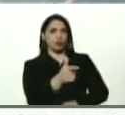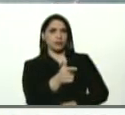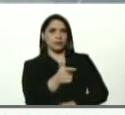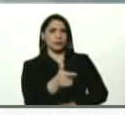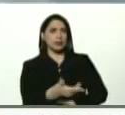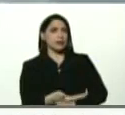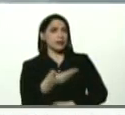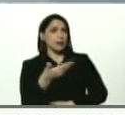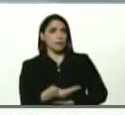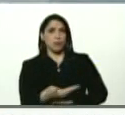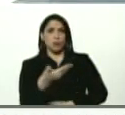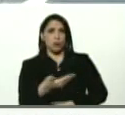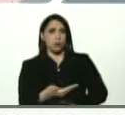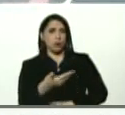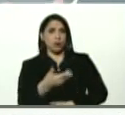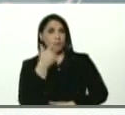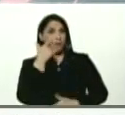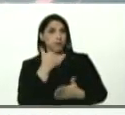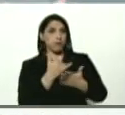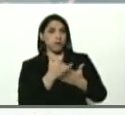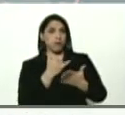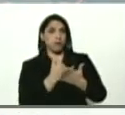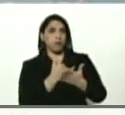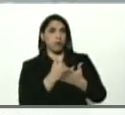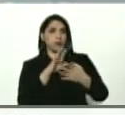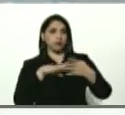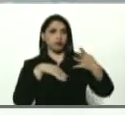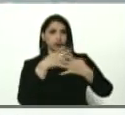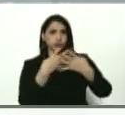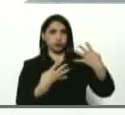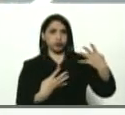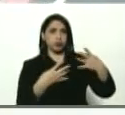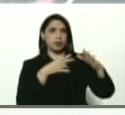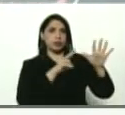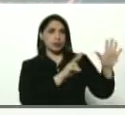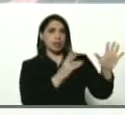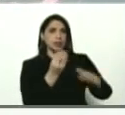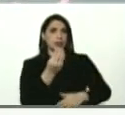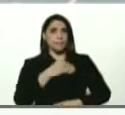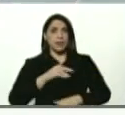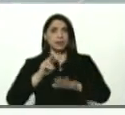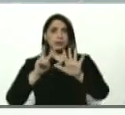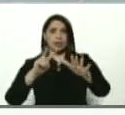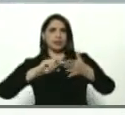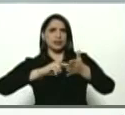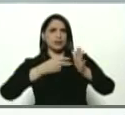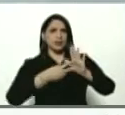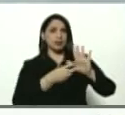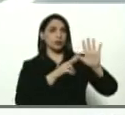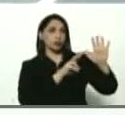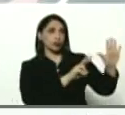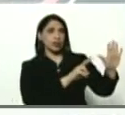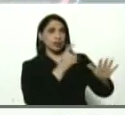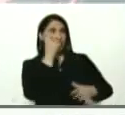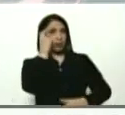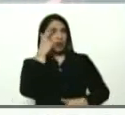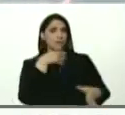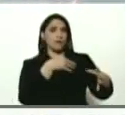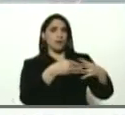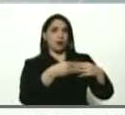muy importante, fíjate, tanto en el esquema del 7 más 7, que significó 7 días de